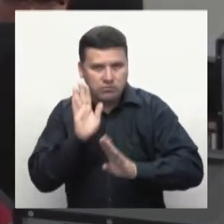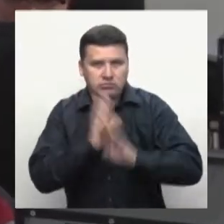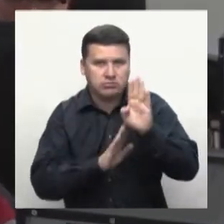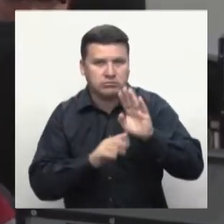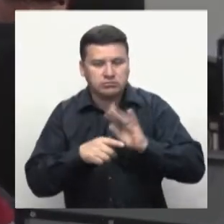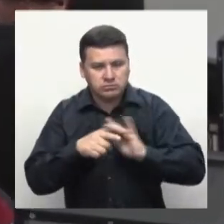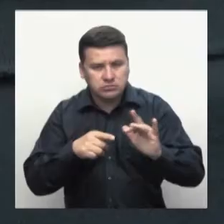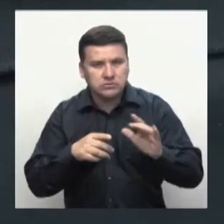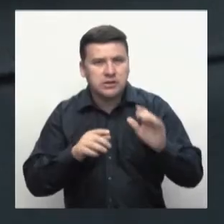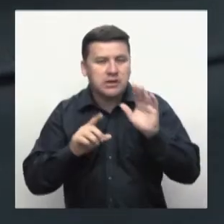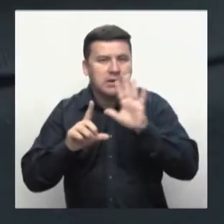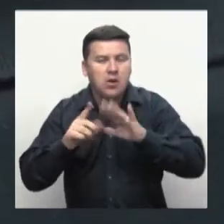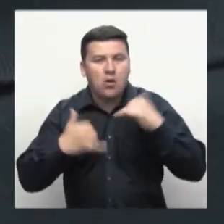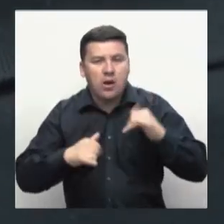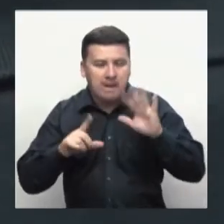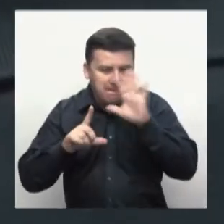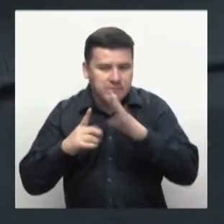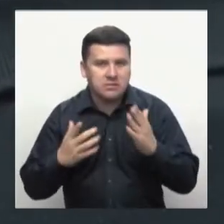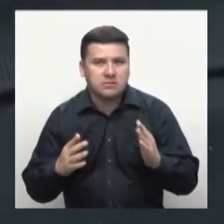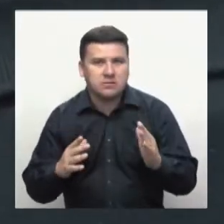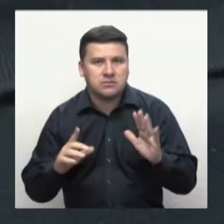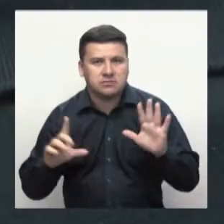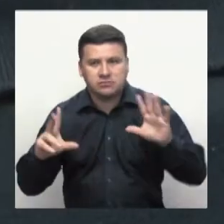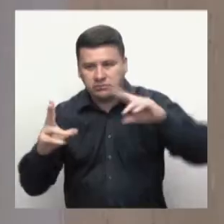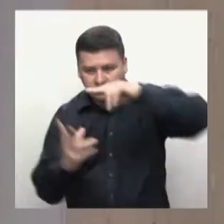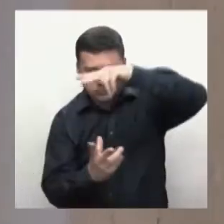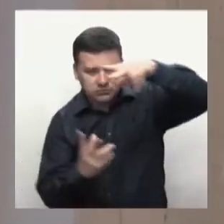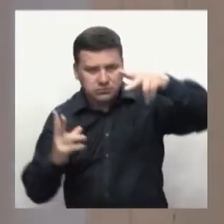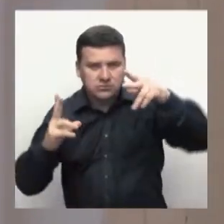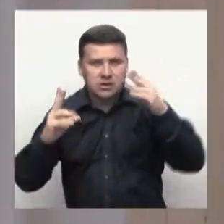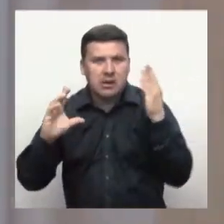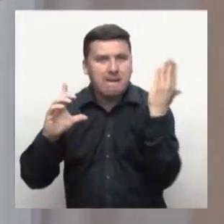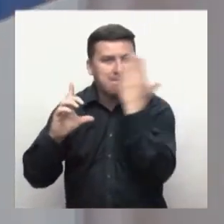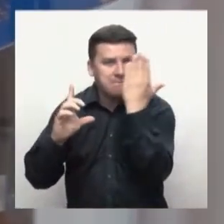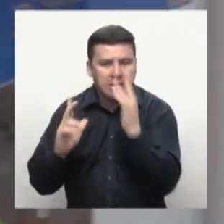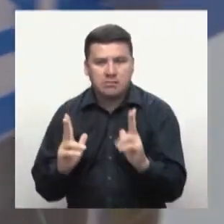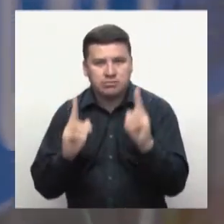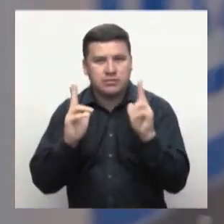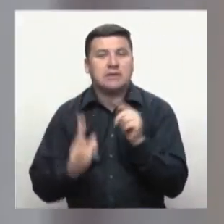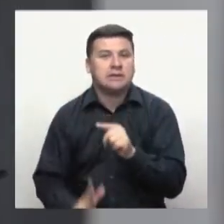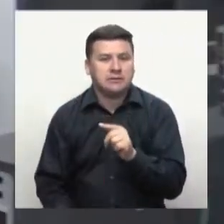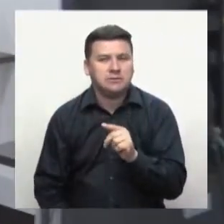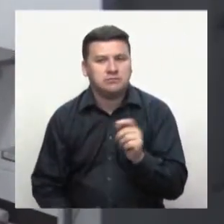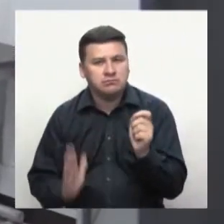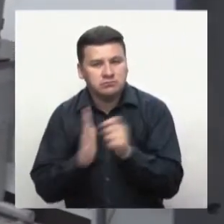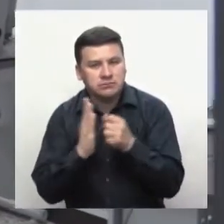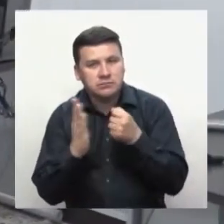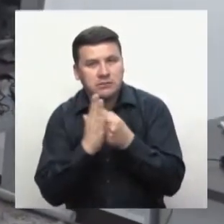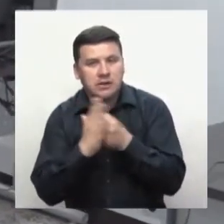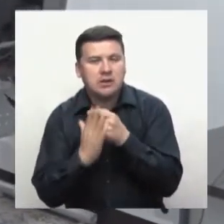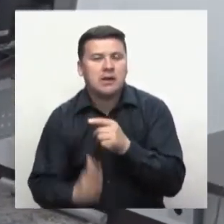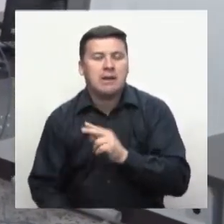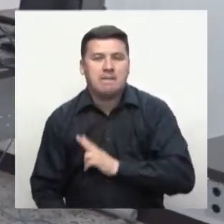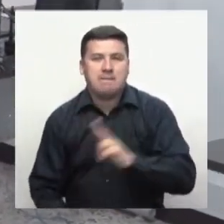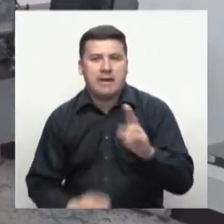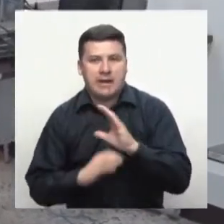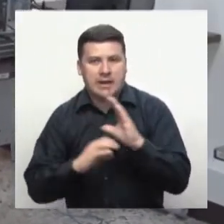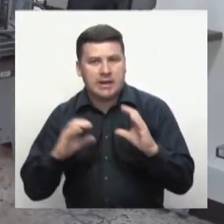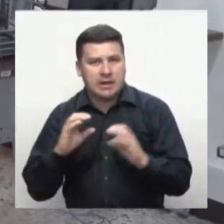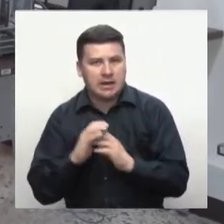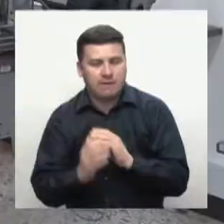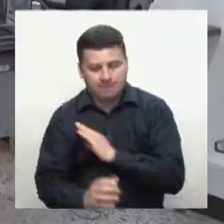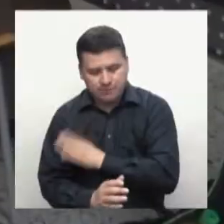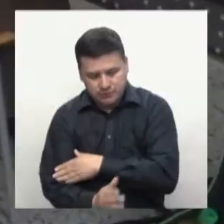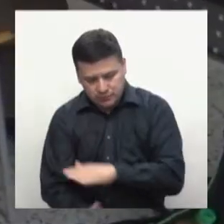videojuegos, animaciones, películas. Con este nuevo punto se busca impulsar en el Valle del Cauca la Estrategia Nacional para el Fortalecimiento y